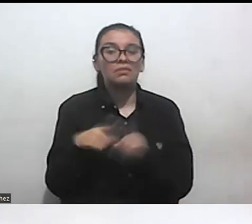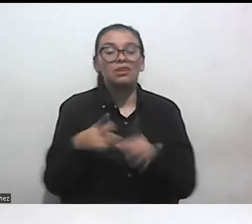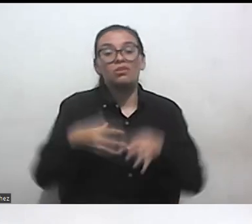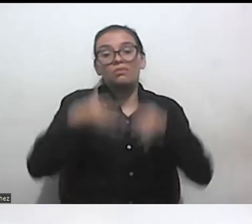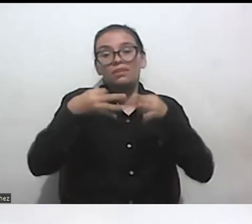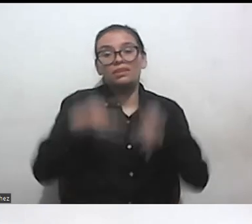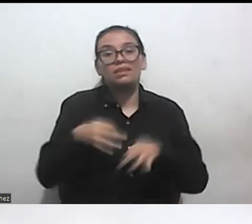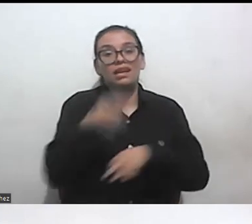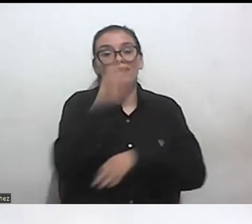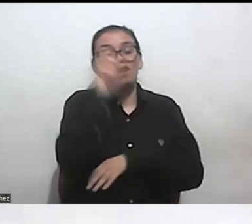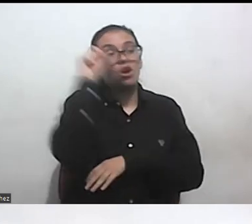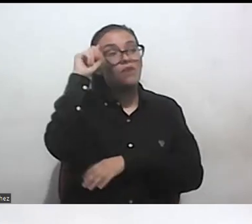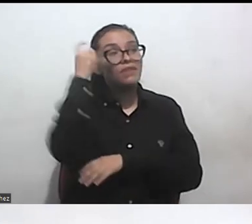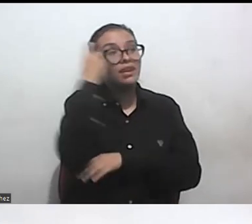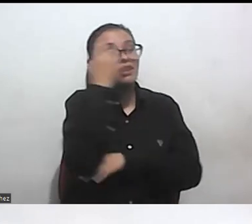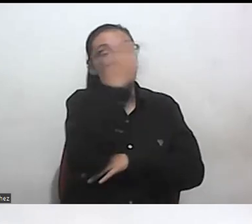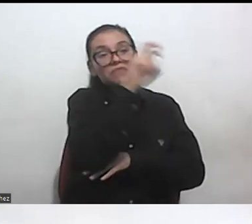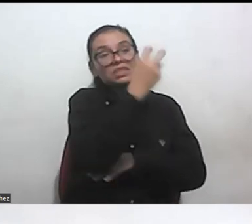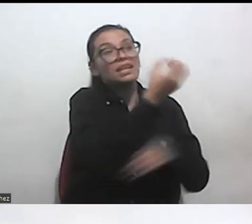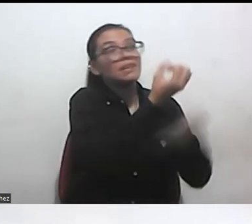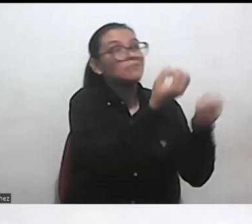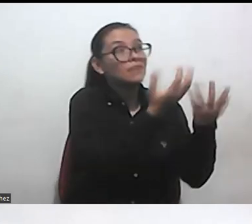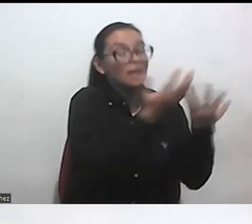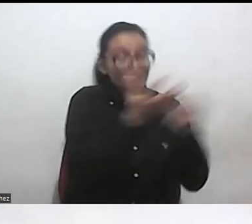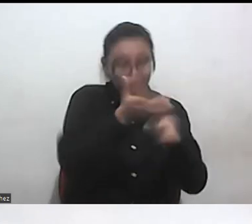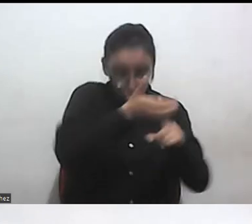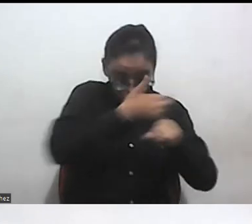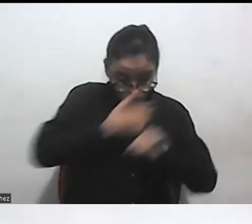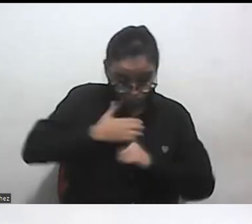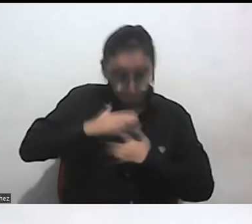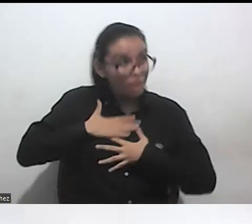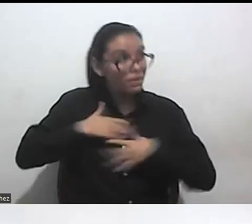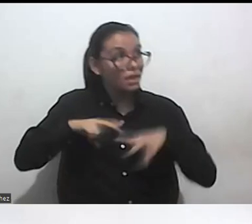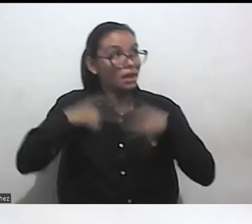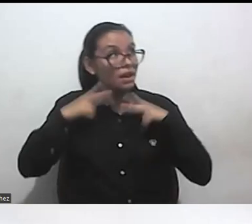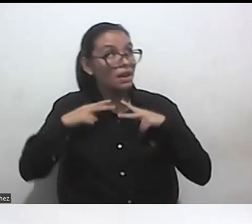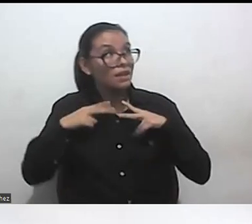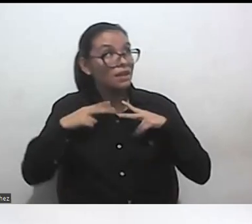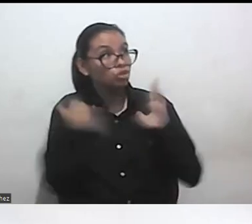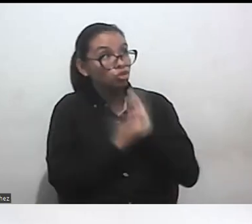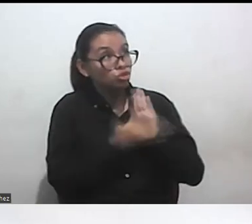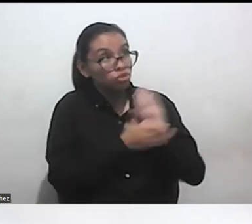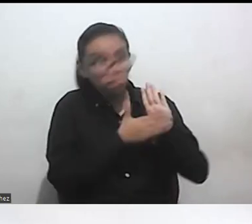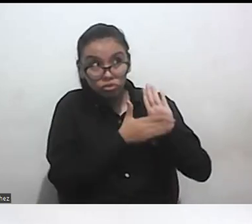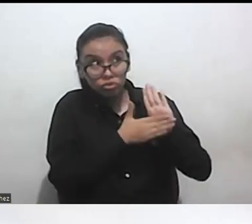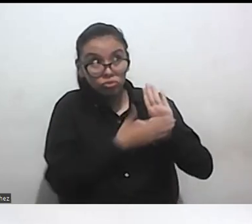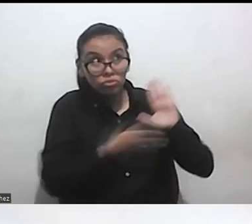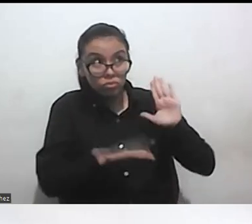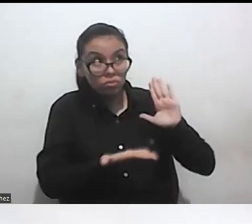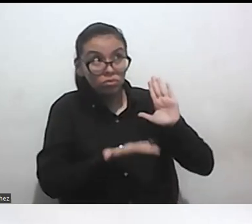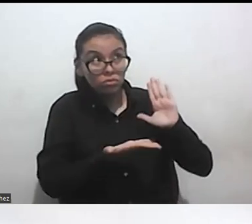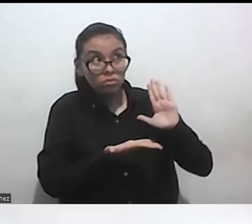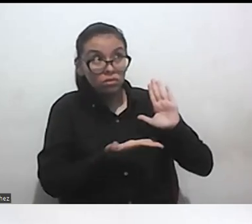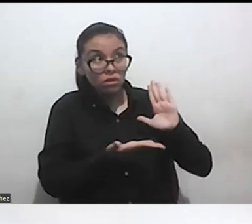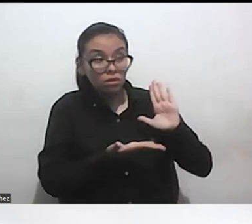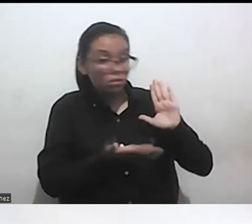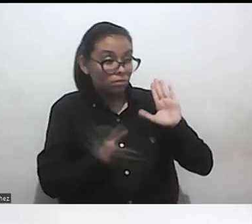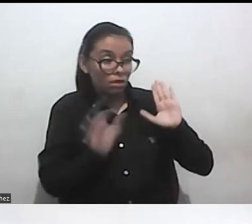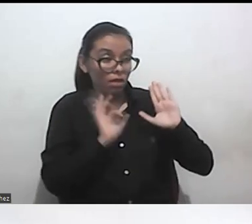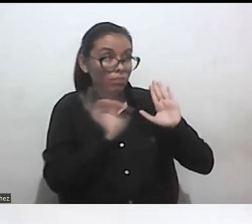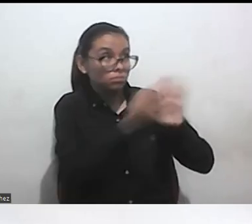estado y haya agotado todos los recursos por la vida del estado con tutela y con todo para para tratar de